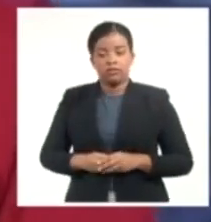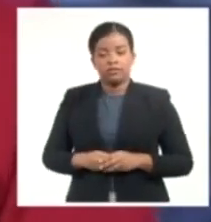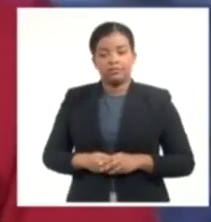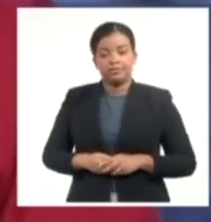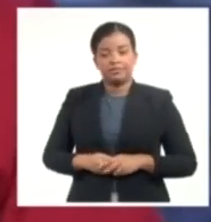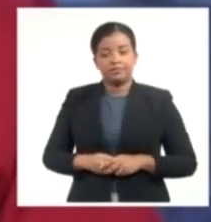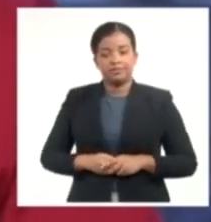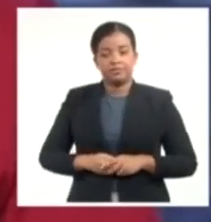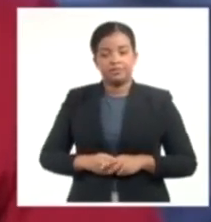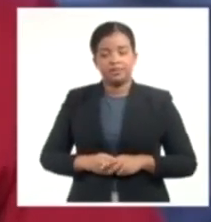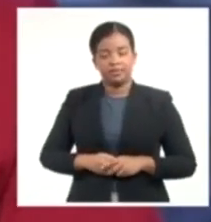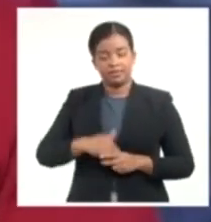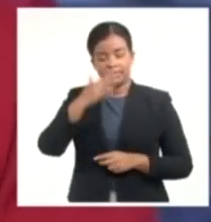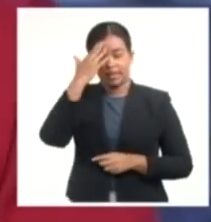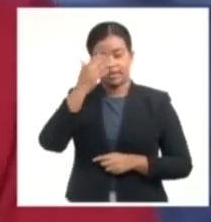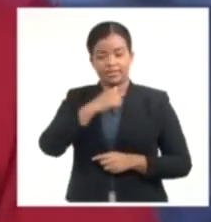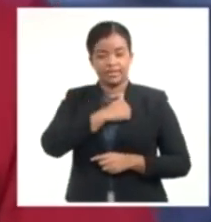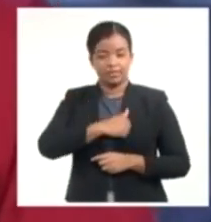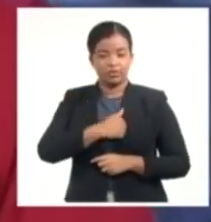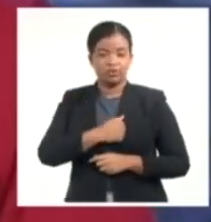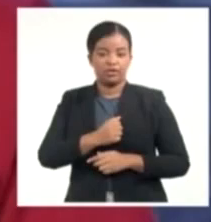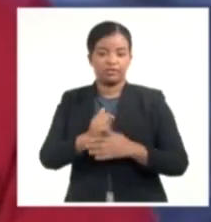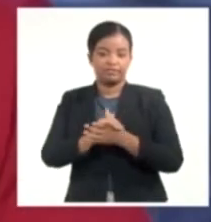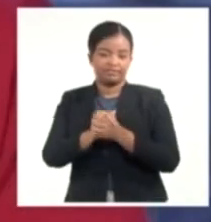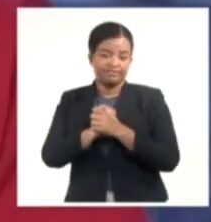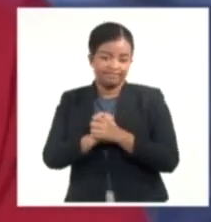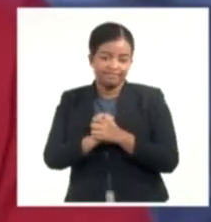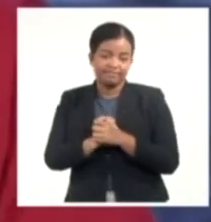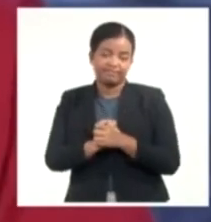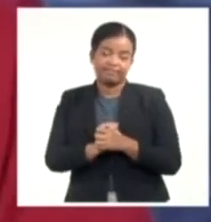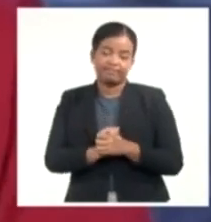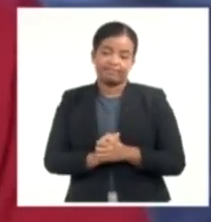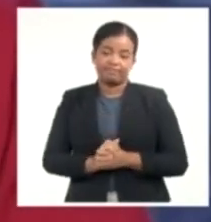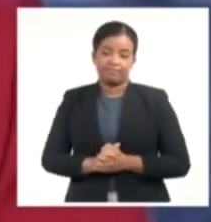más gracias al amor, la fraternidad y el humanismo que nosotros.